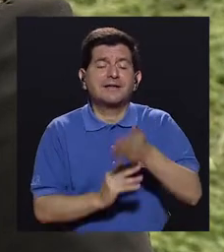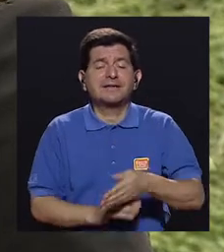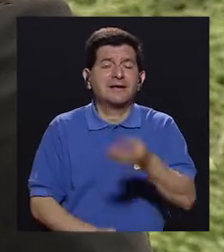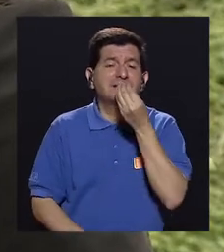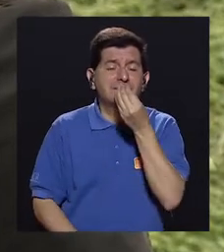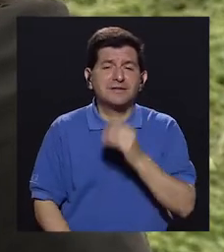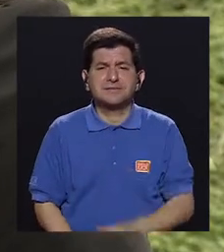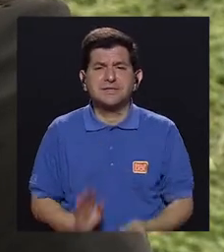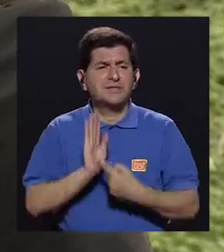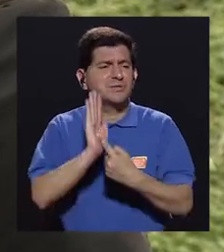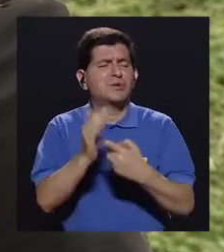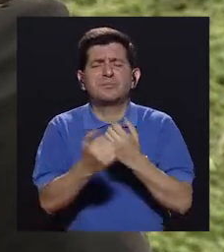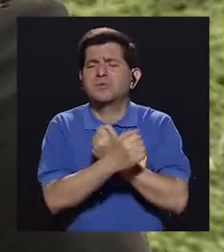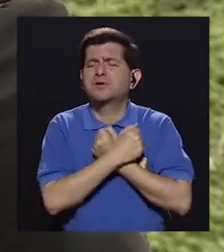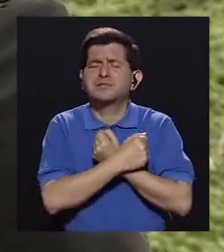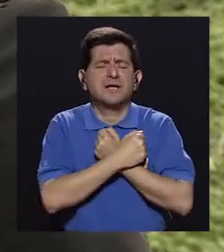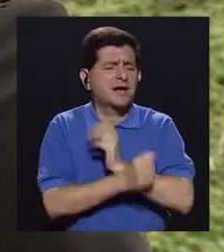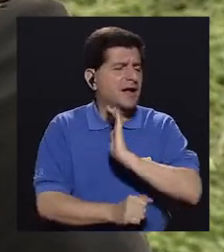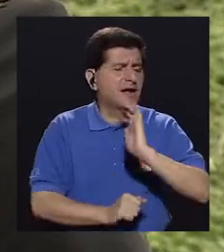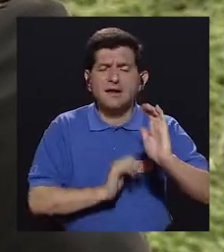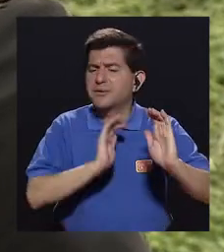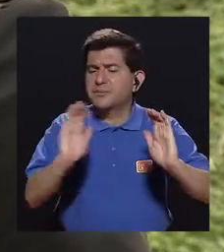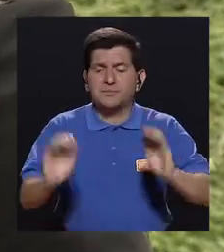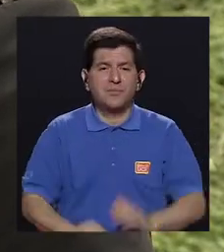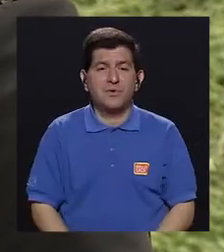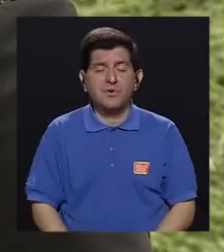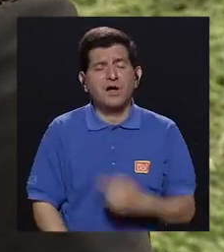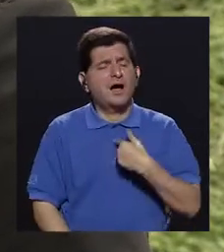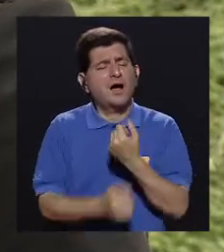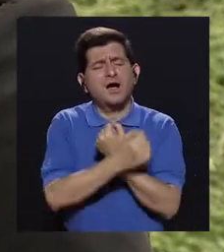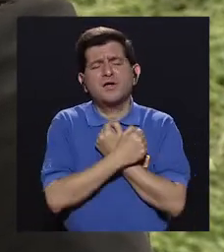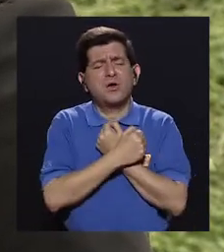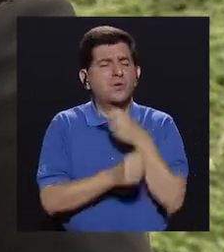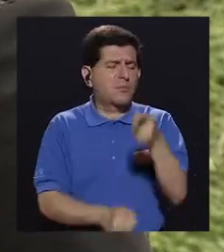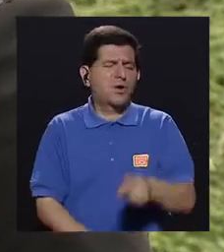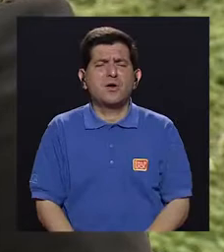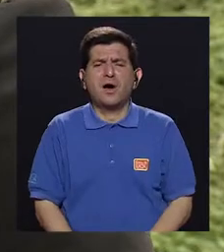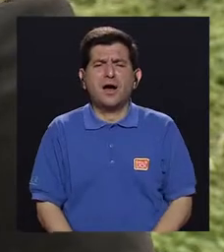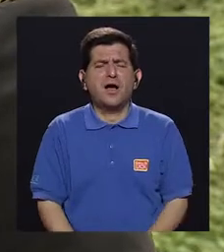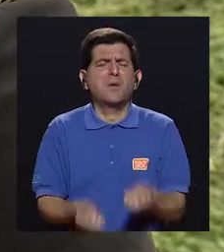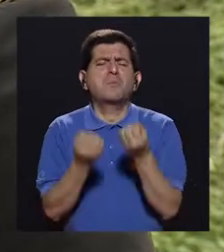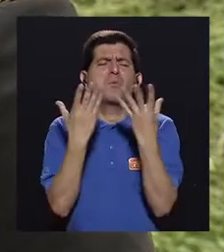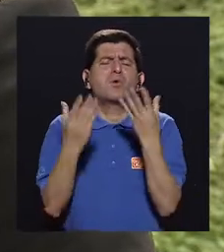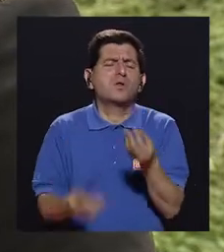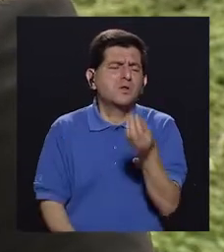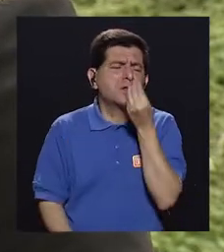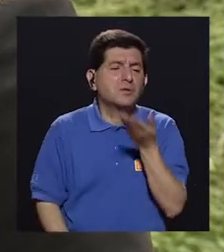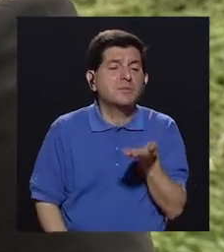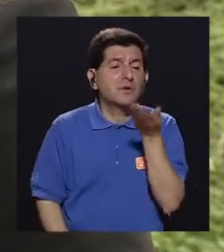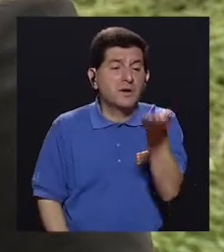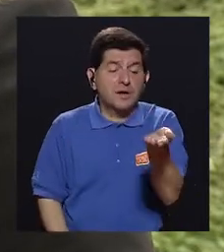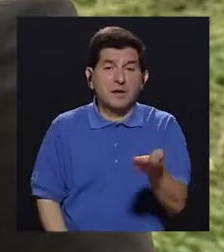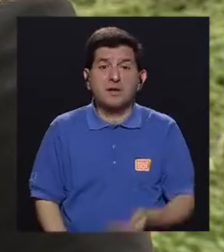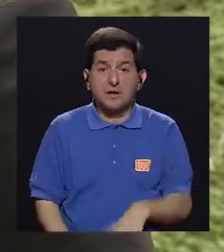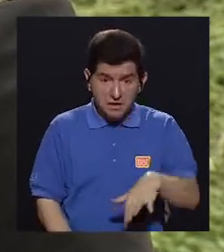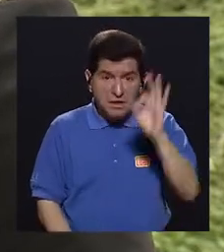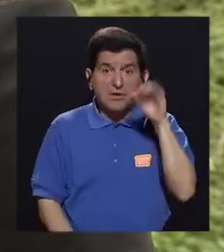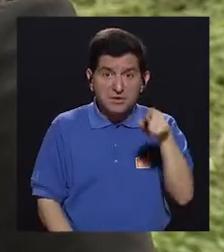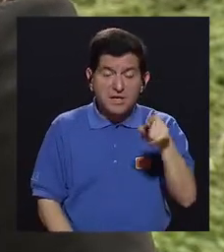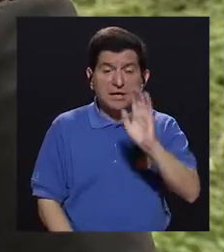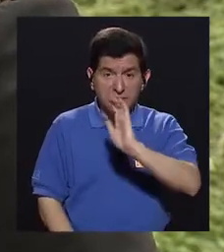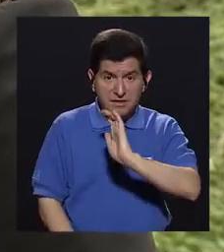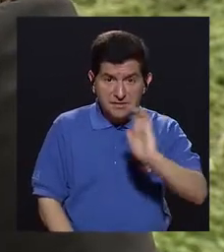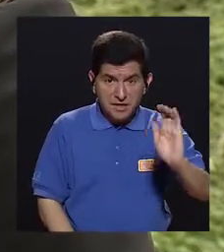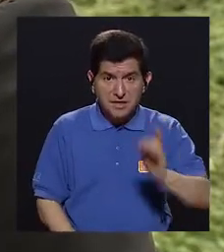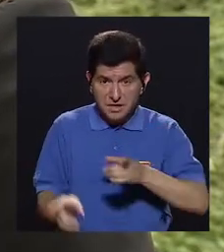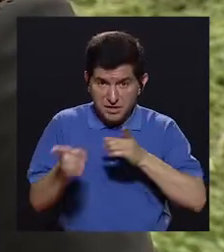demuestran el amor que tienen por el niño, sino como lo quiero tanto, le doy mucho de comer. Y lo encontramos, porque generalmente